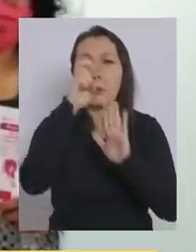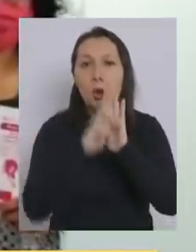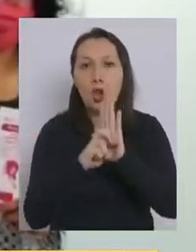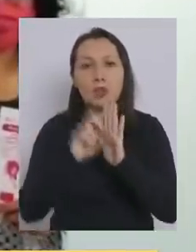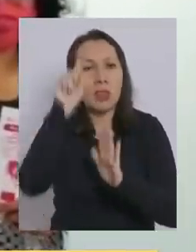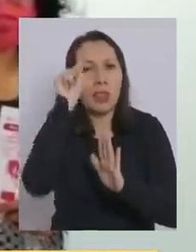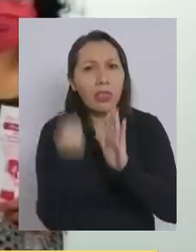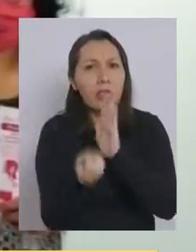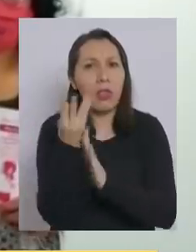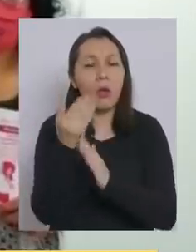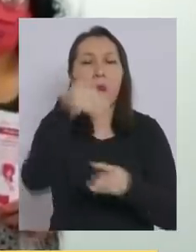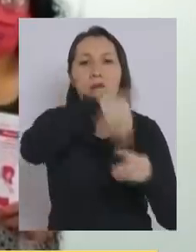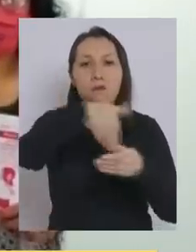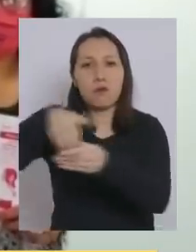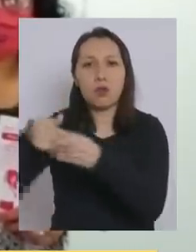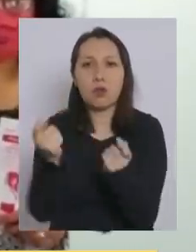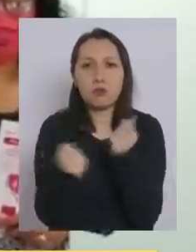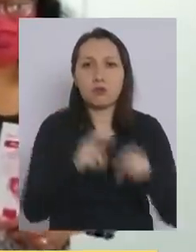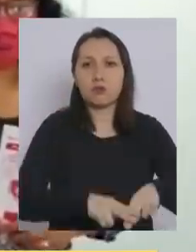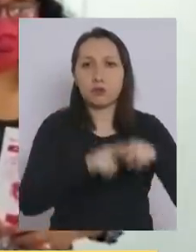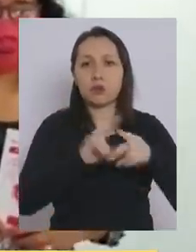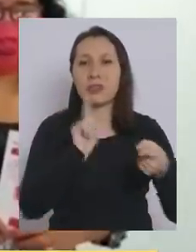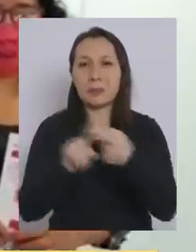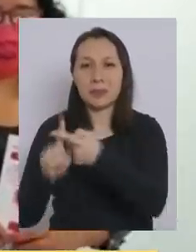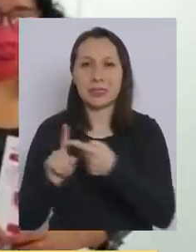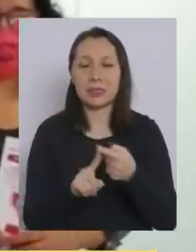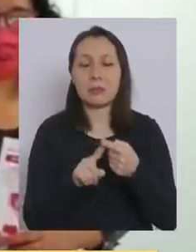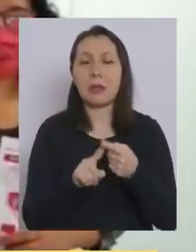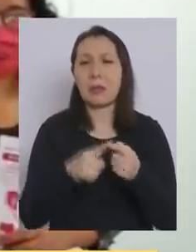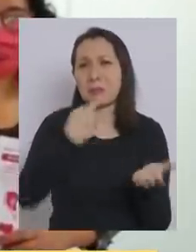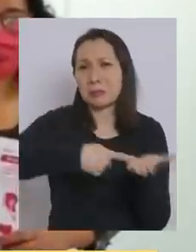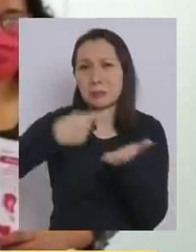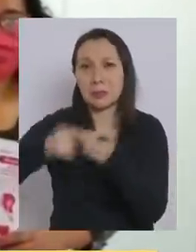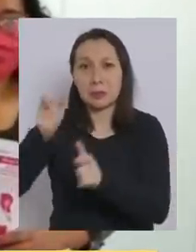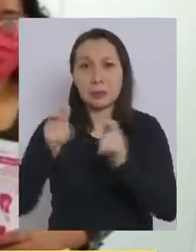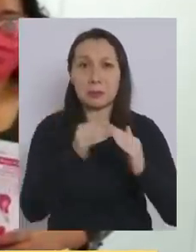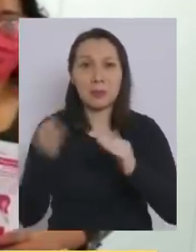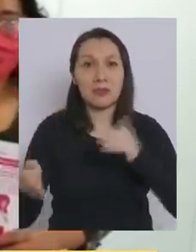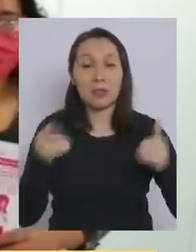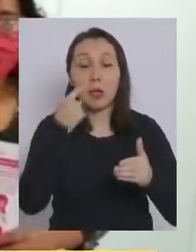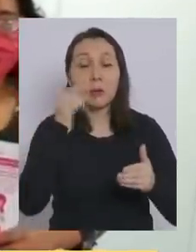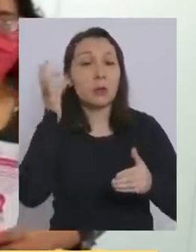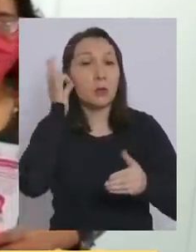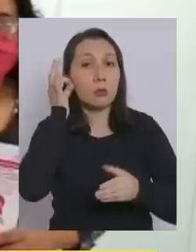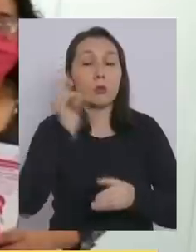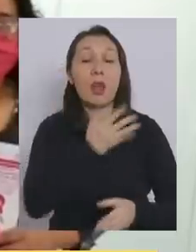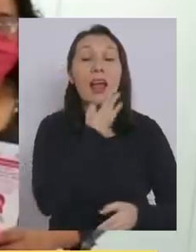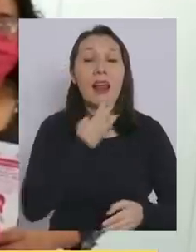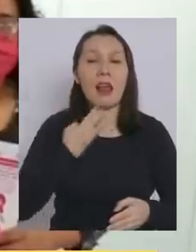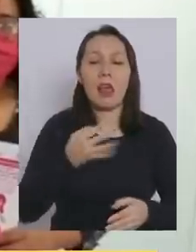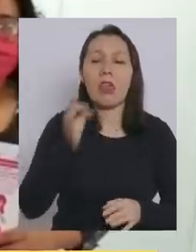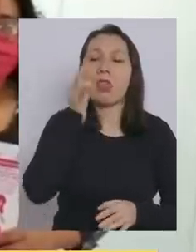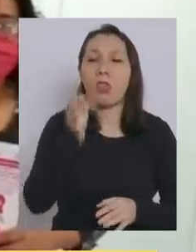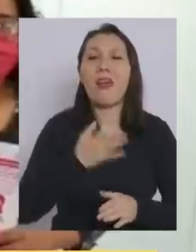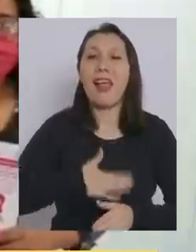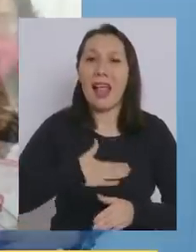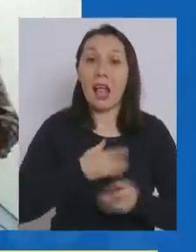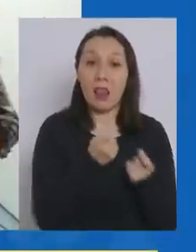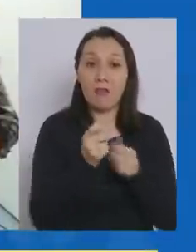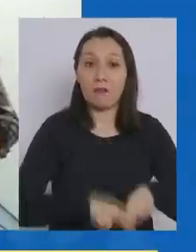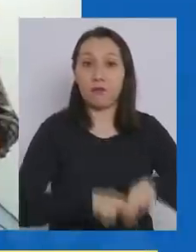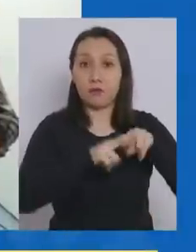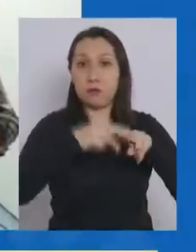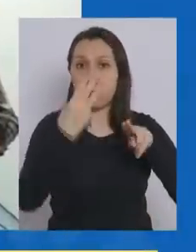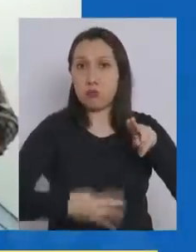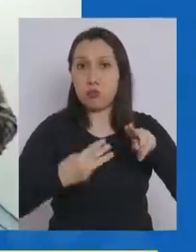surge a partir de una votación de presupuestos participativos donde miles de vecinas y vecinos de Renca nos dijeron que querían que con los recursos